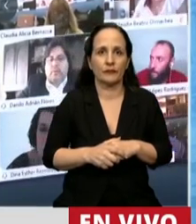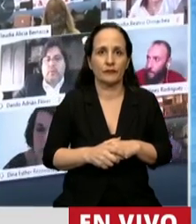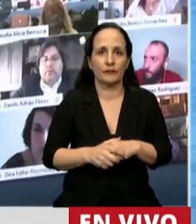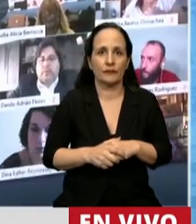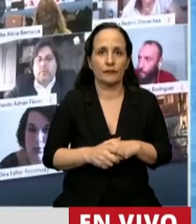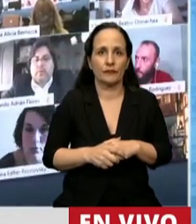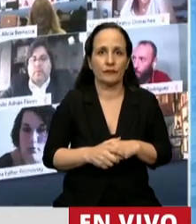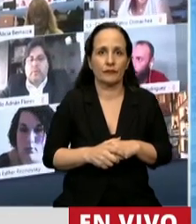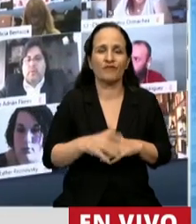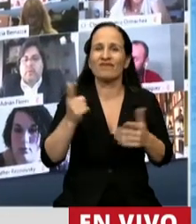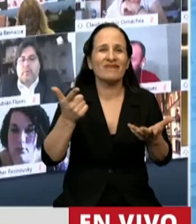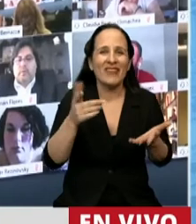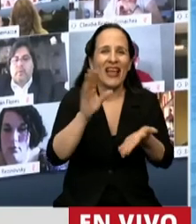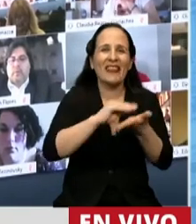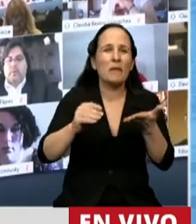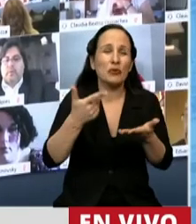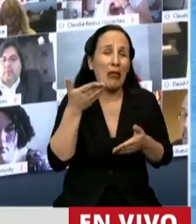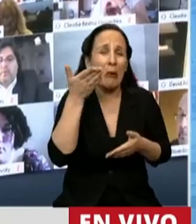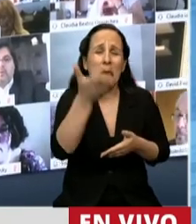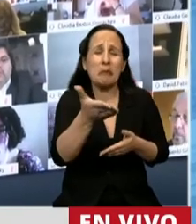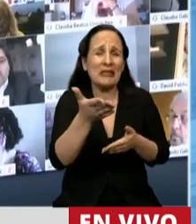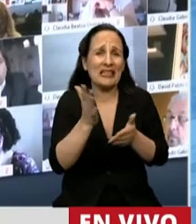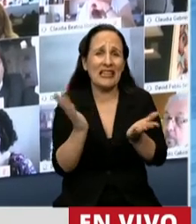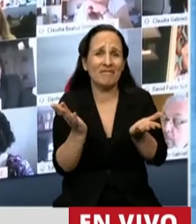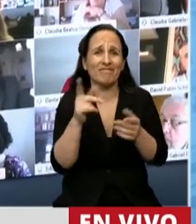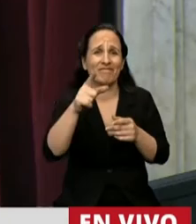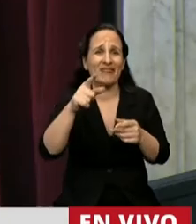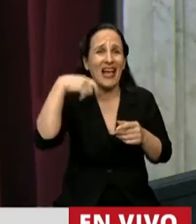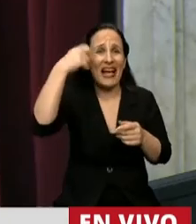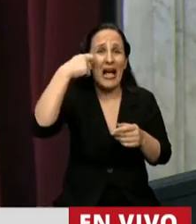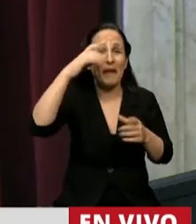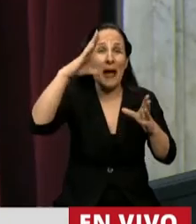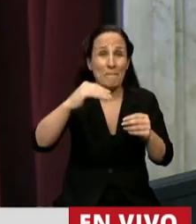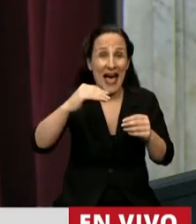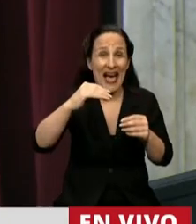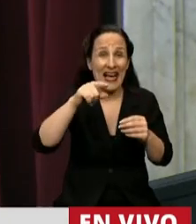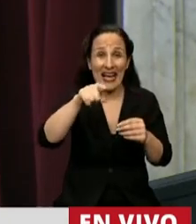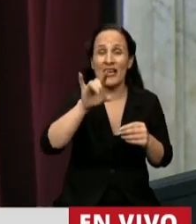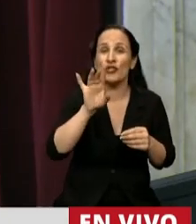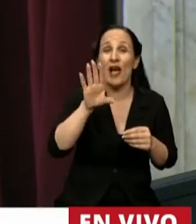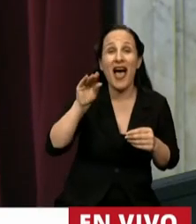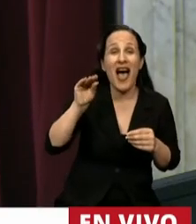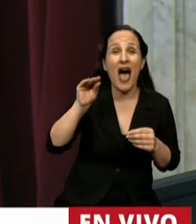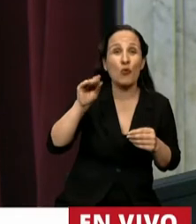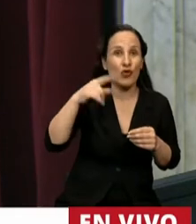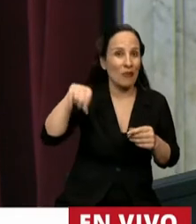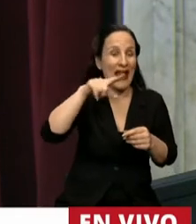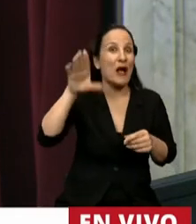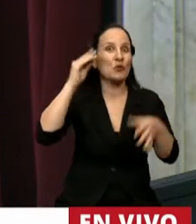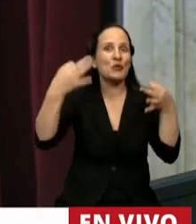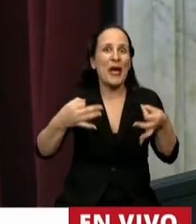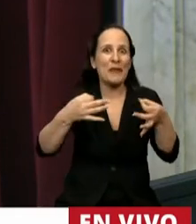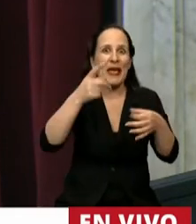...colocar... Diputado Ketclas, ¿le puedo pedir que apague la cámara y siga con el audio? Así se lo puede escuchar bien.